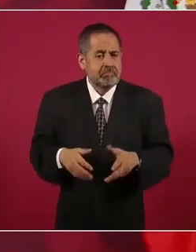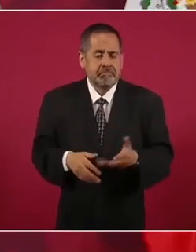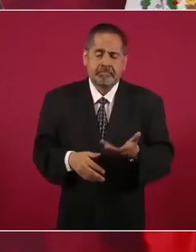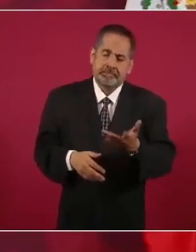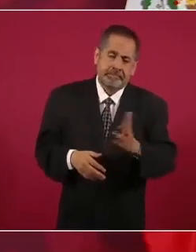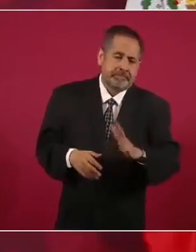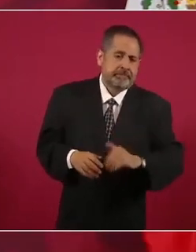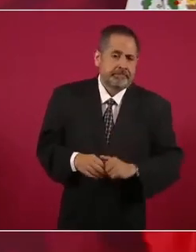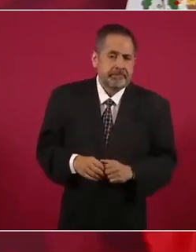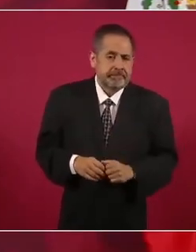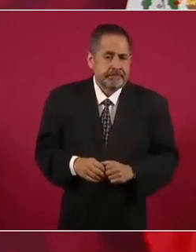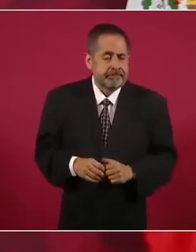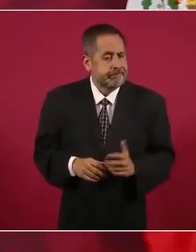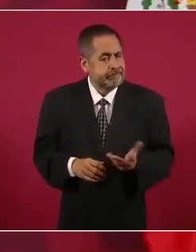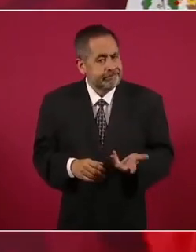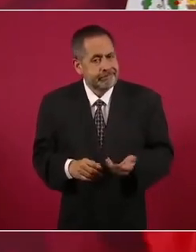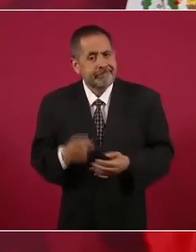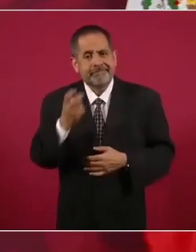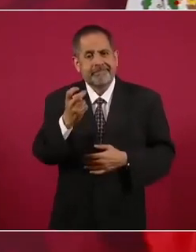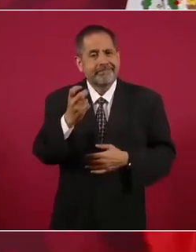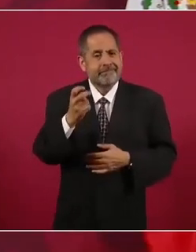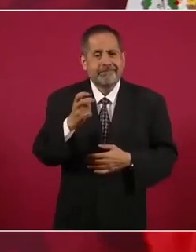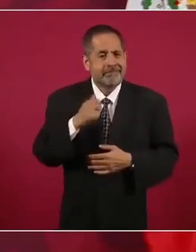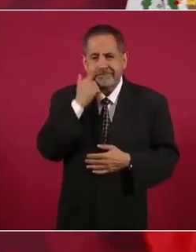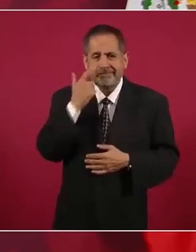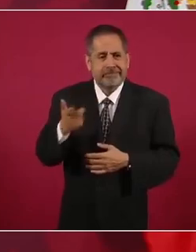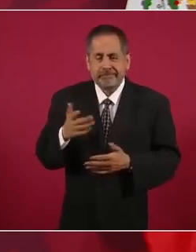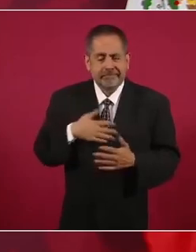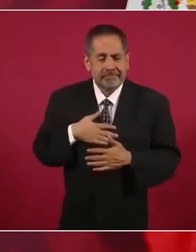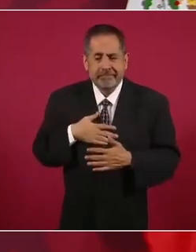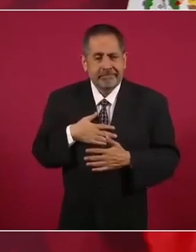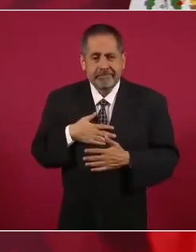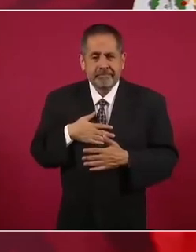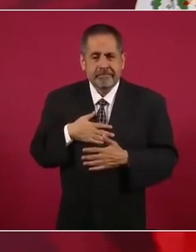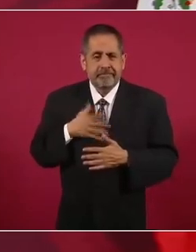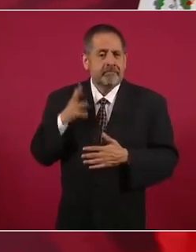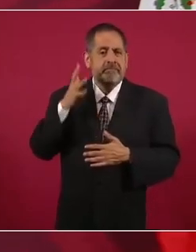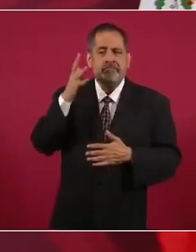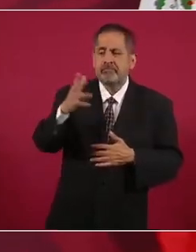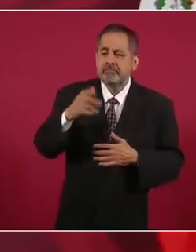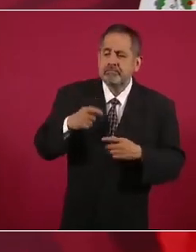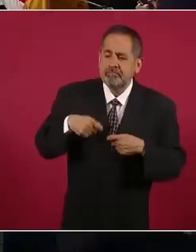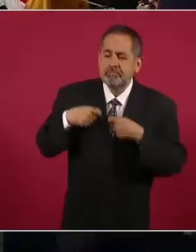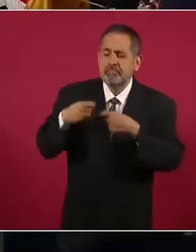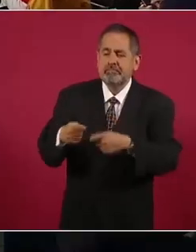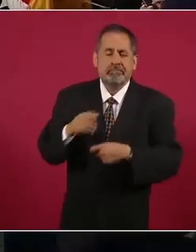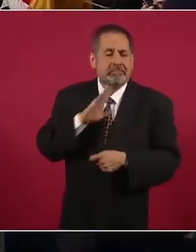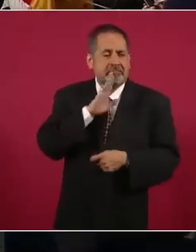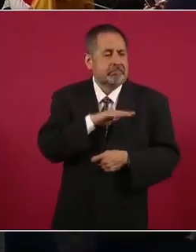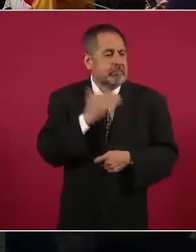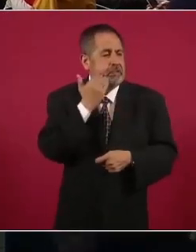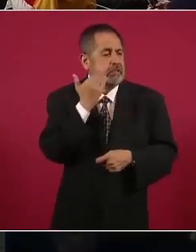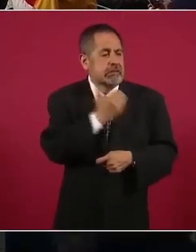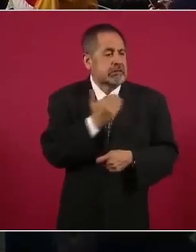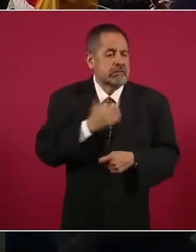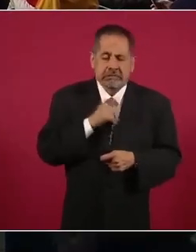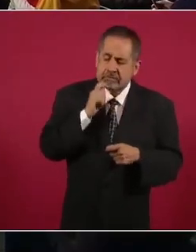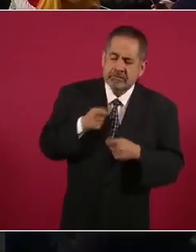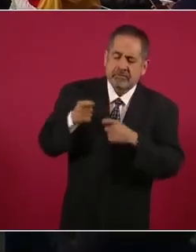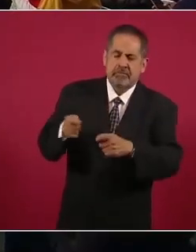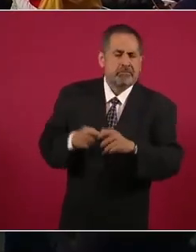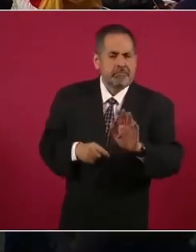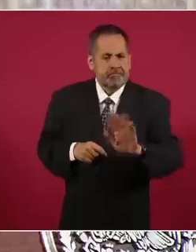no es dejarlo con alfileres, no, una economía